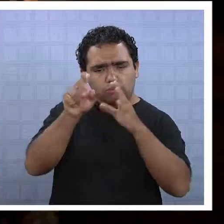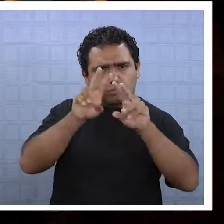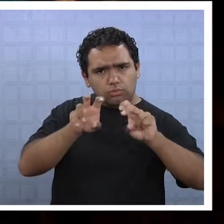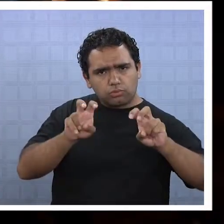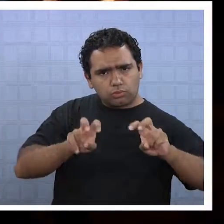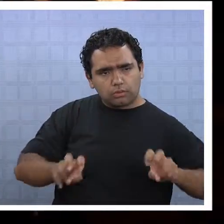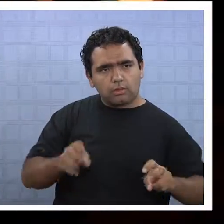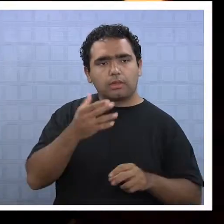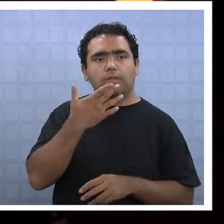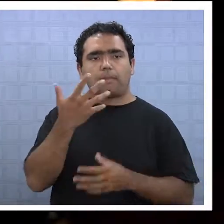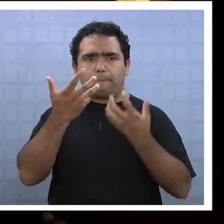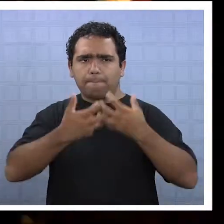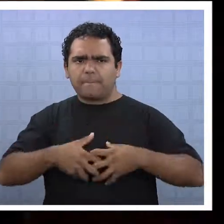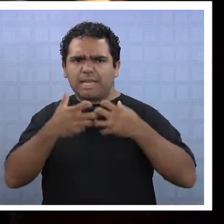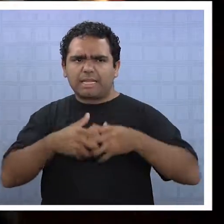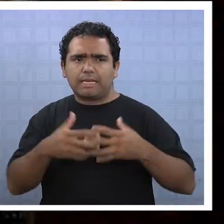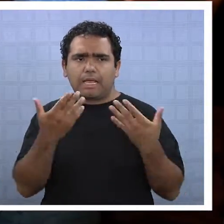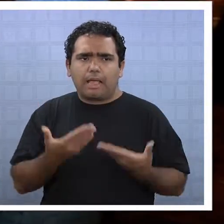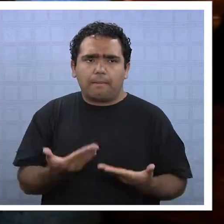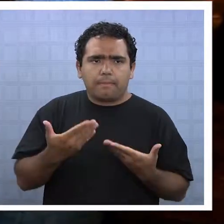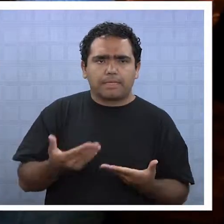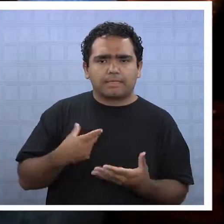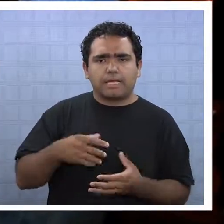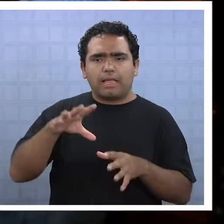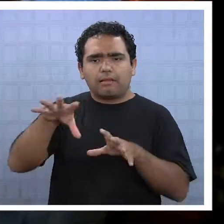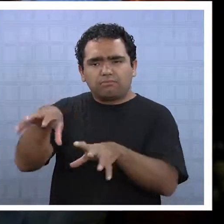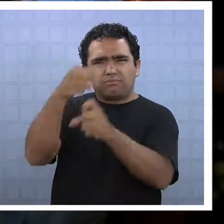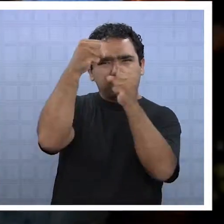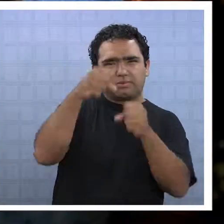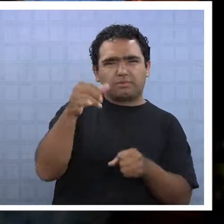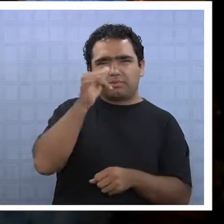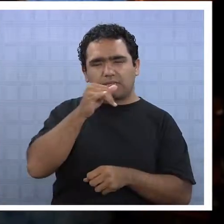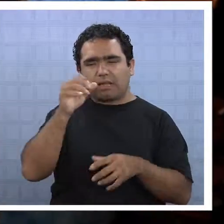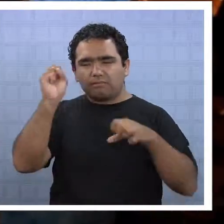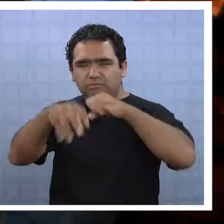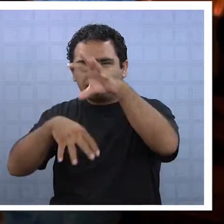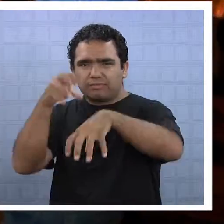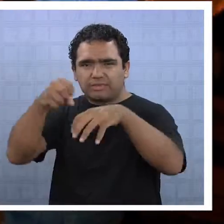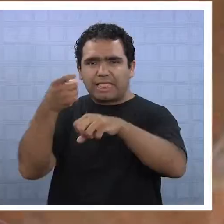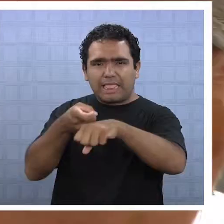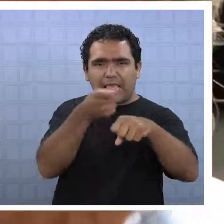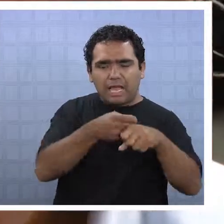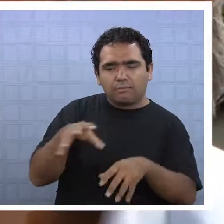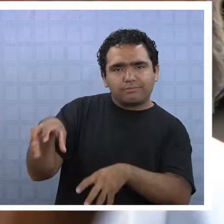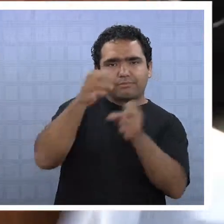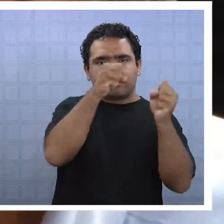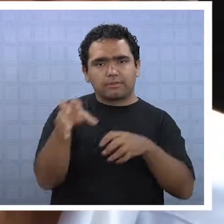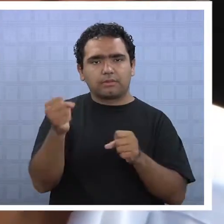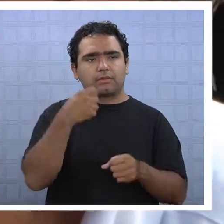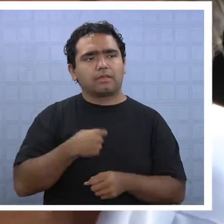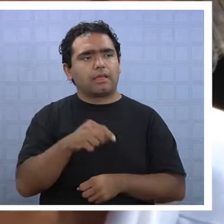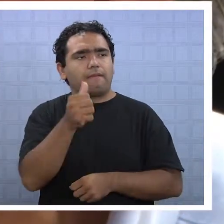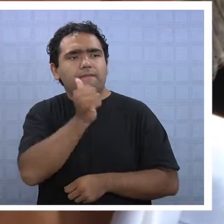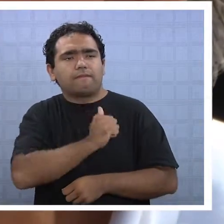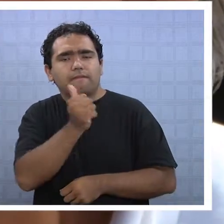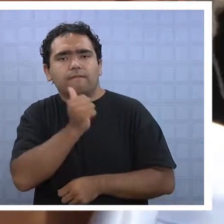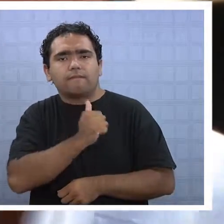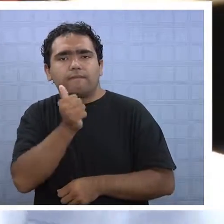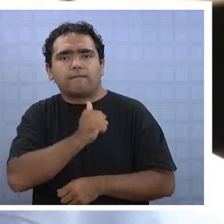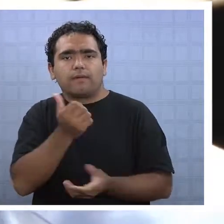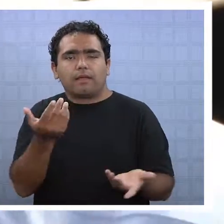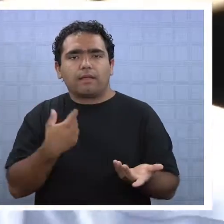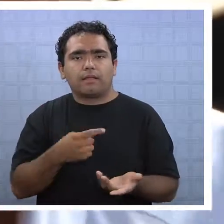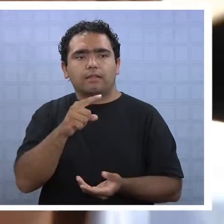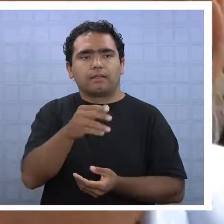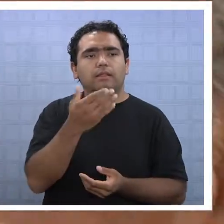para maquinaria pesada de despecies de escombros que solicitaba el alcalde, reconociéndose la ausencia de mala fe y la